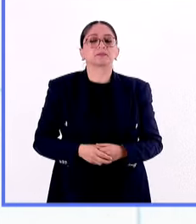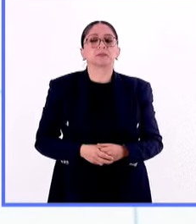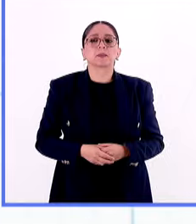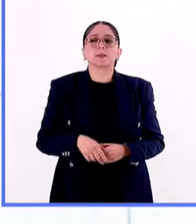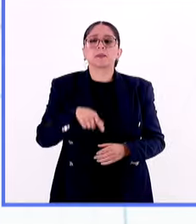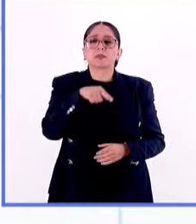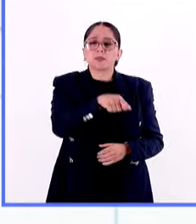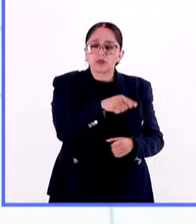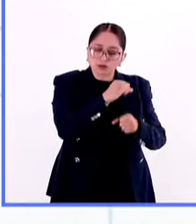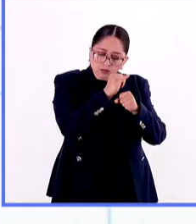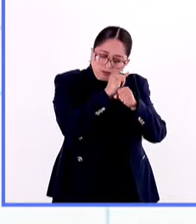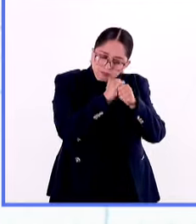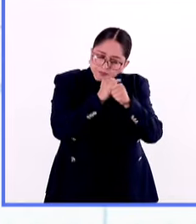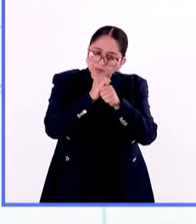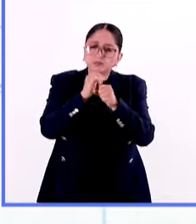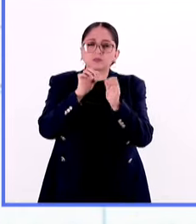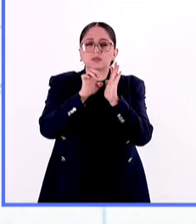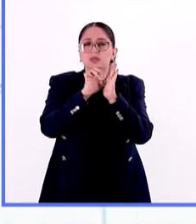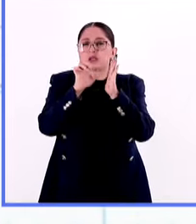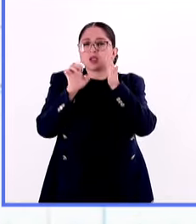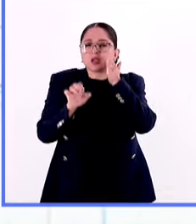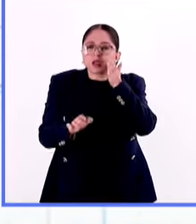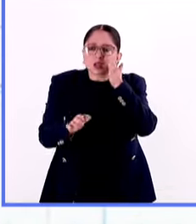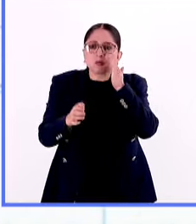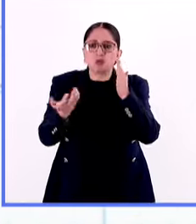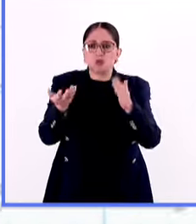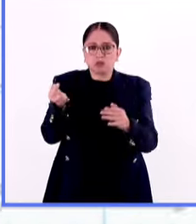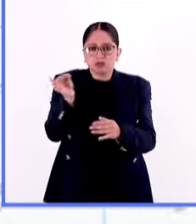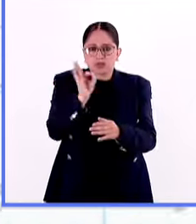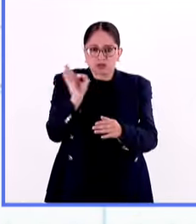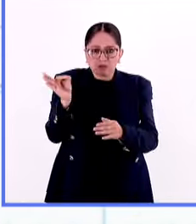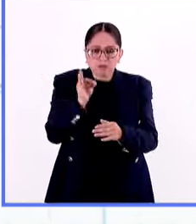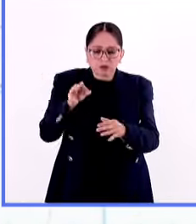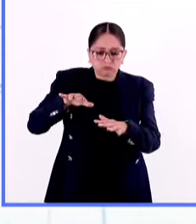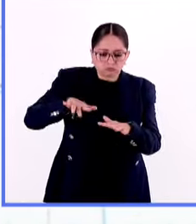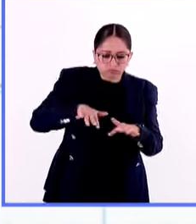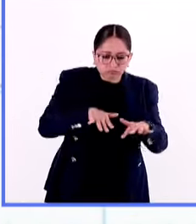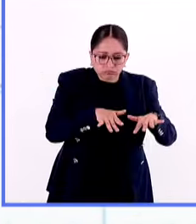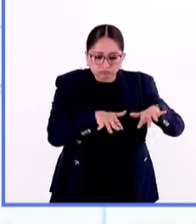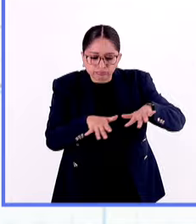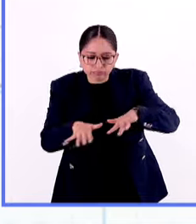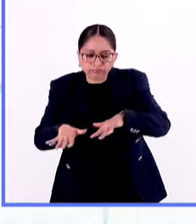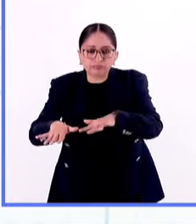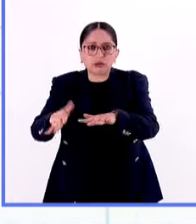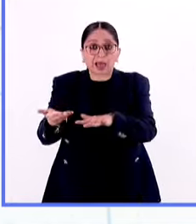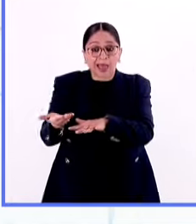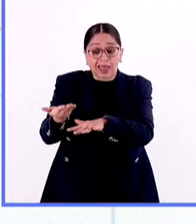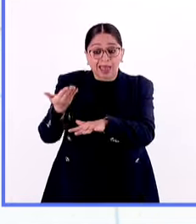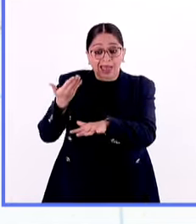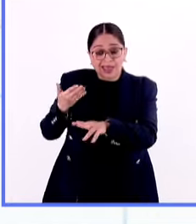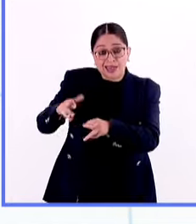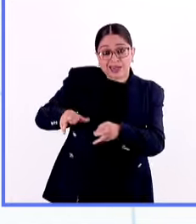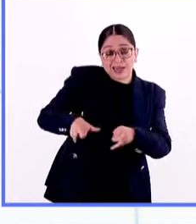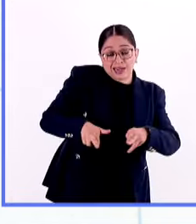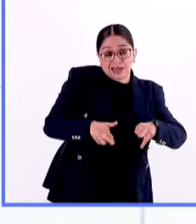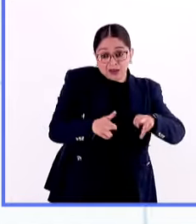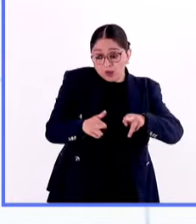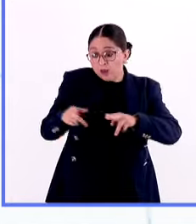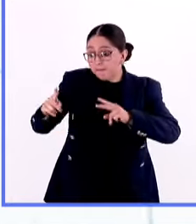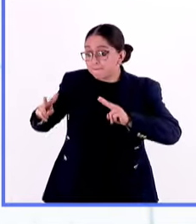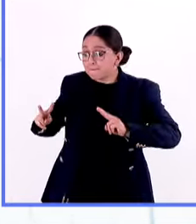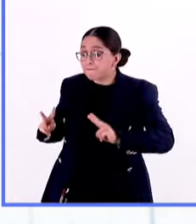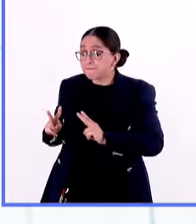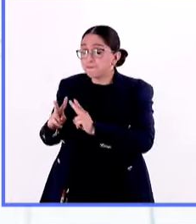nos están dando indicaciones, por ejemplo, de cuál podrían ser los caminos de los ríos que estaban antes de la erupción del